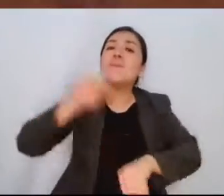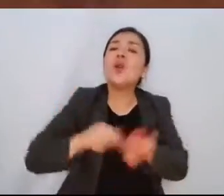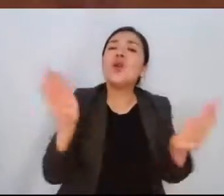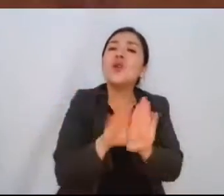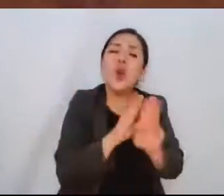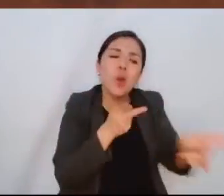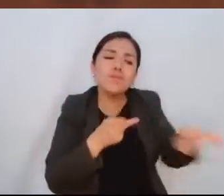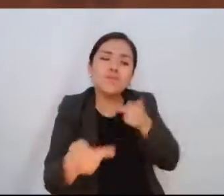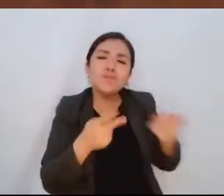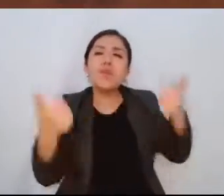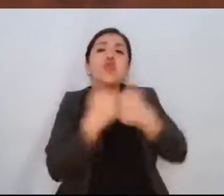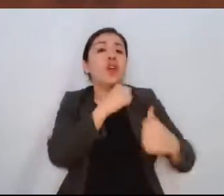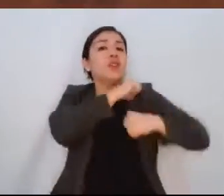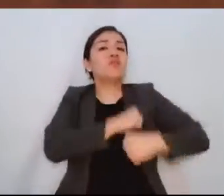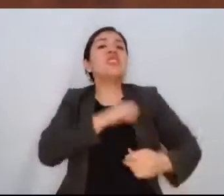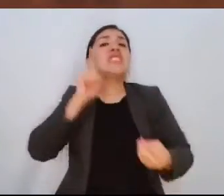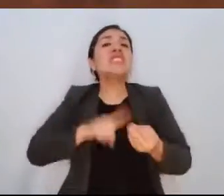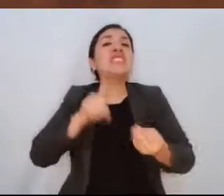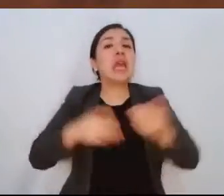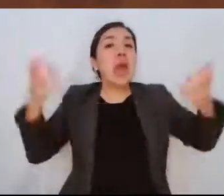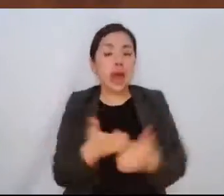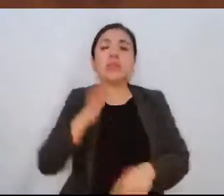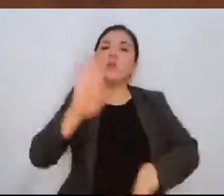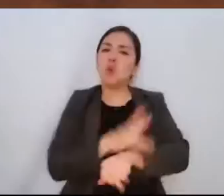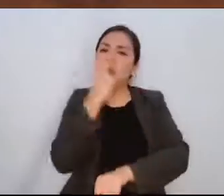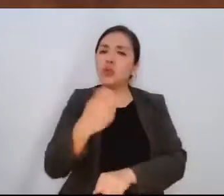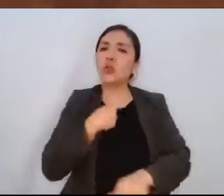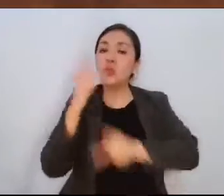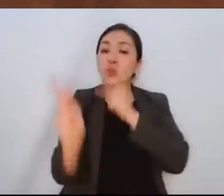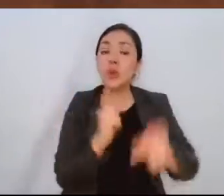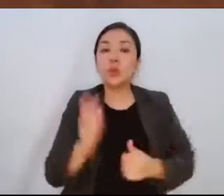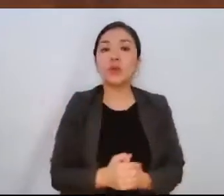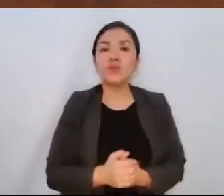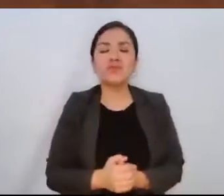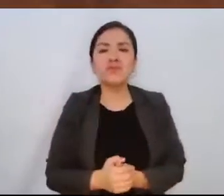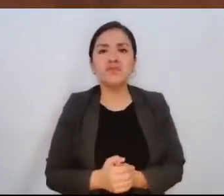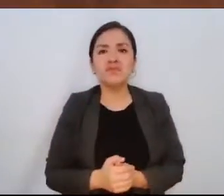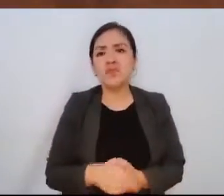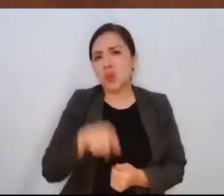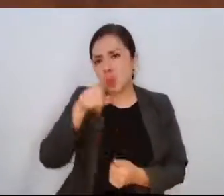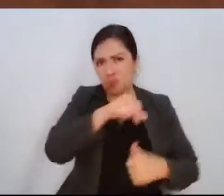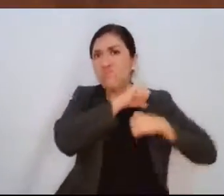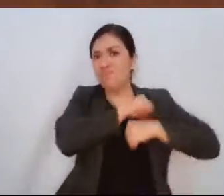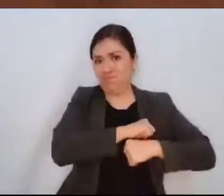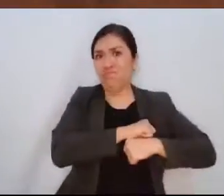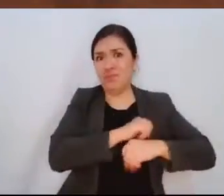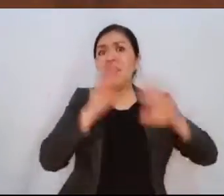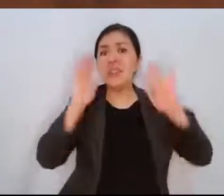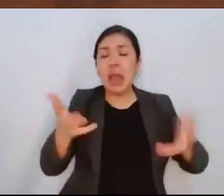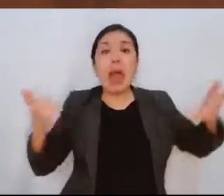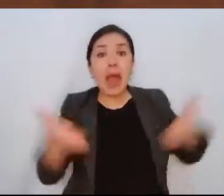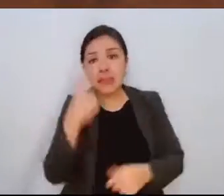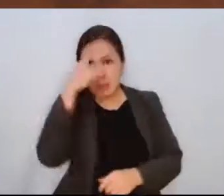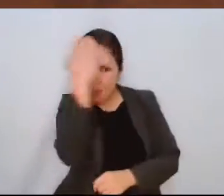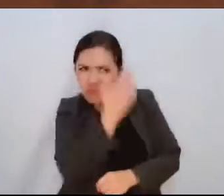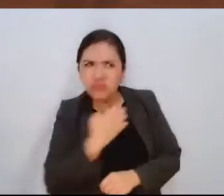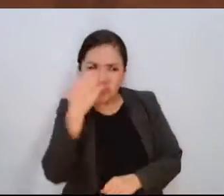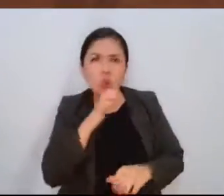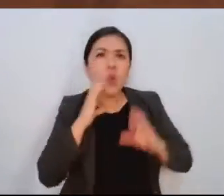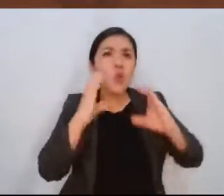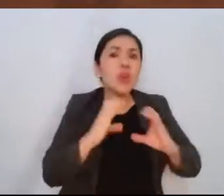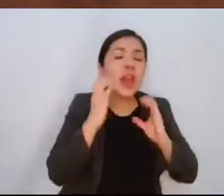dictados por una autoridad. Por ello pregunto, ¿de qué forma su secretaría a su cargo ha participado para verificar las medidas de sanidad